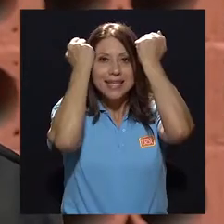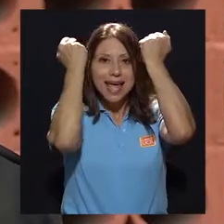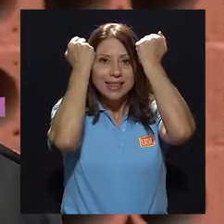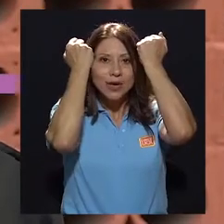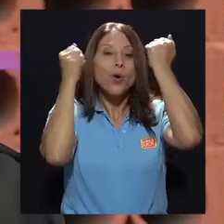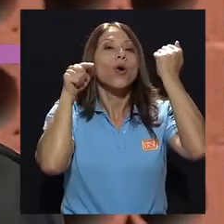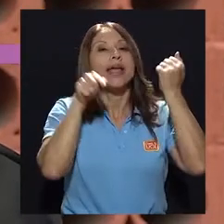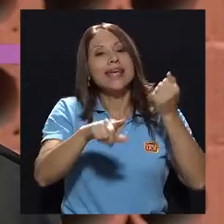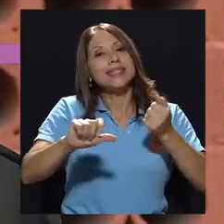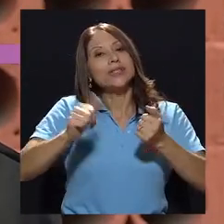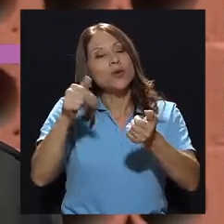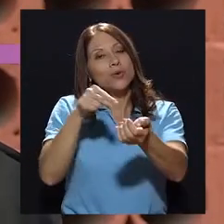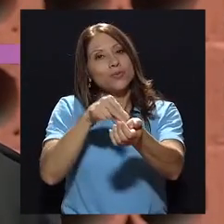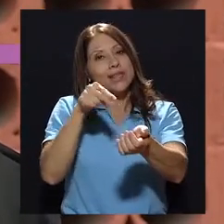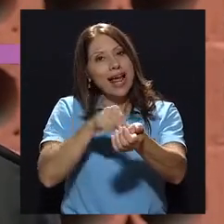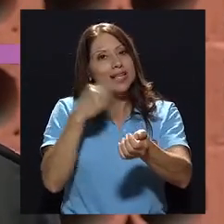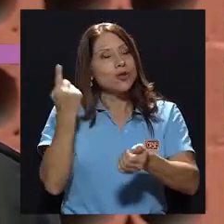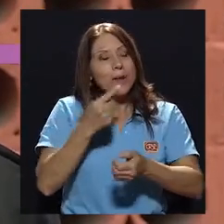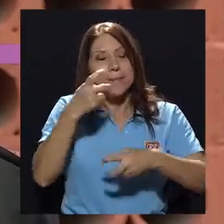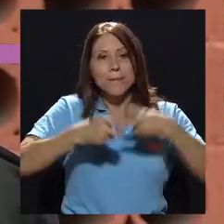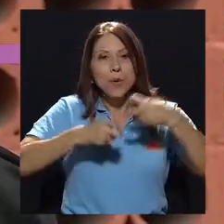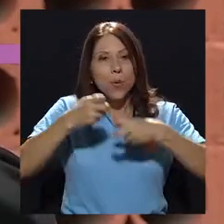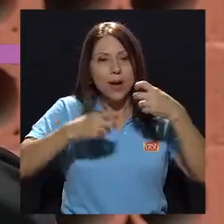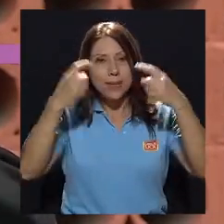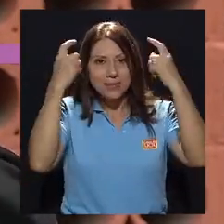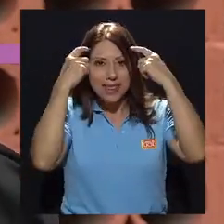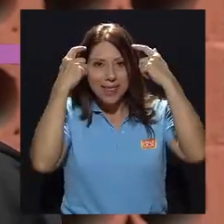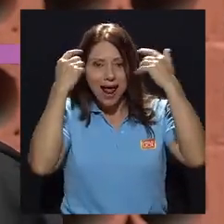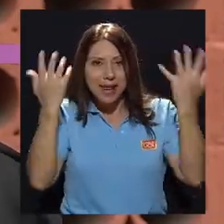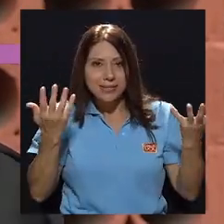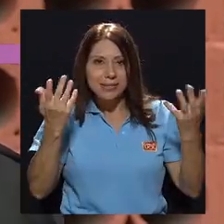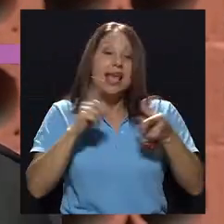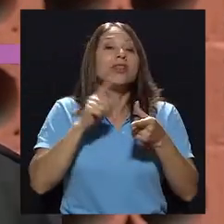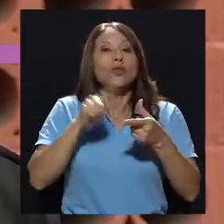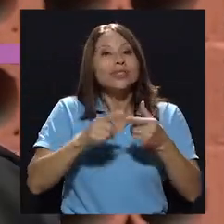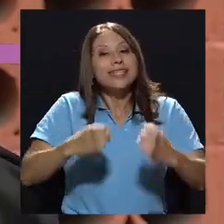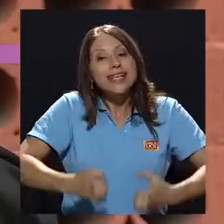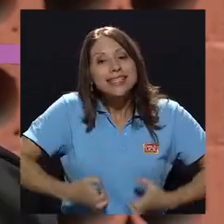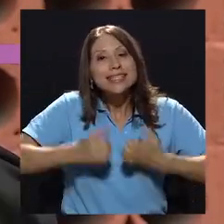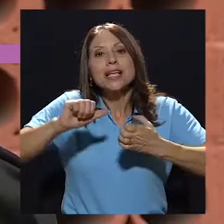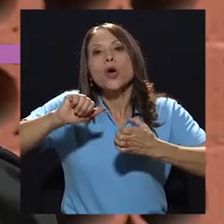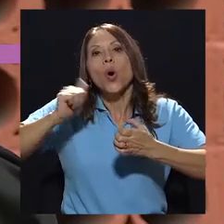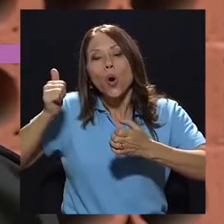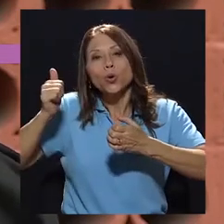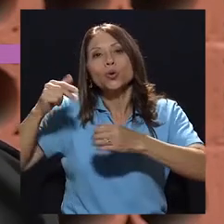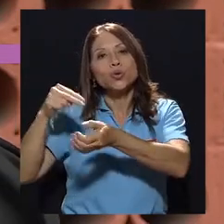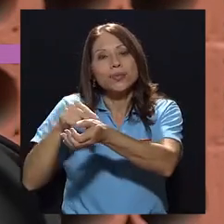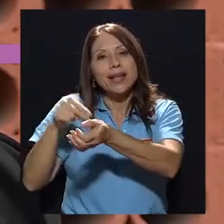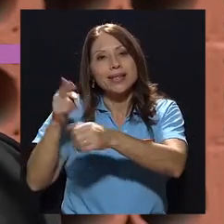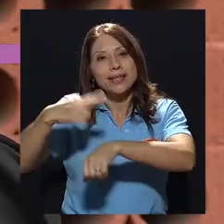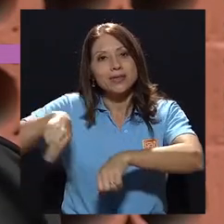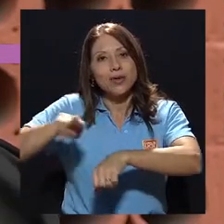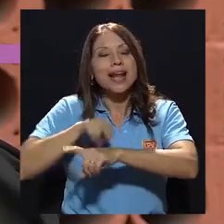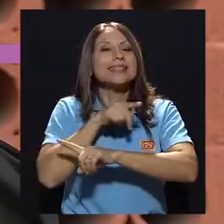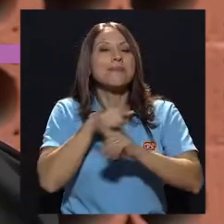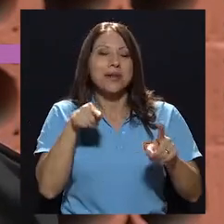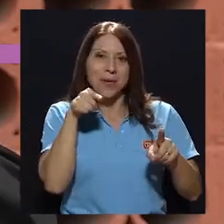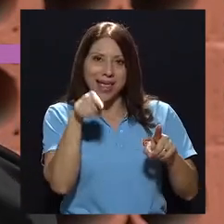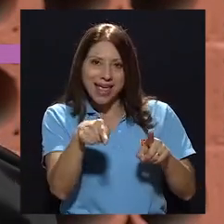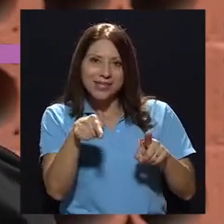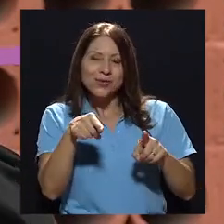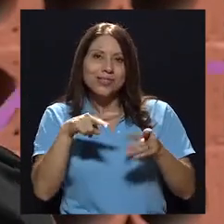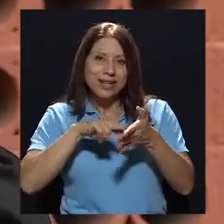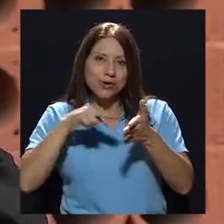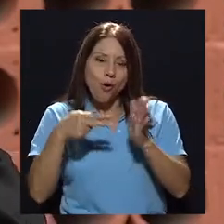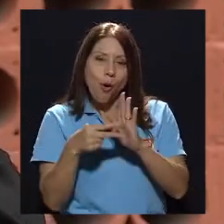Psiquiátrico, que es otro hospital que solo problemas mentales atiende. Entonces, existen otros hospitales nacionales, pero eso, digamos, es el concepto